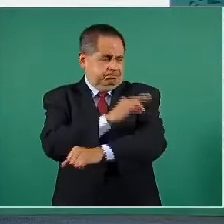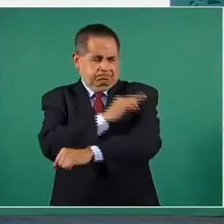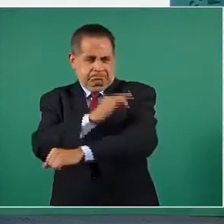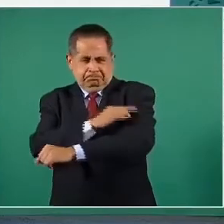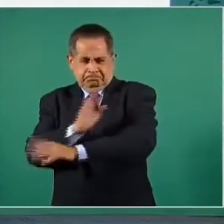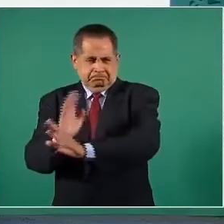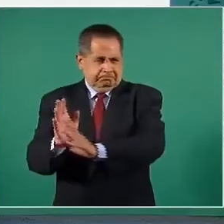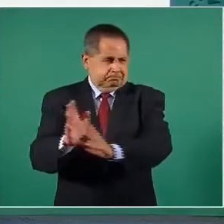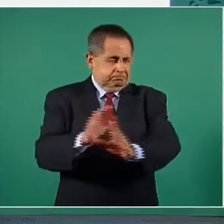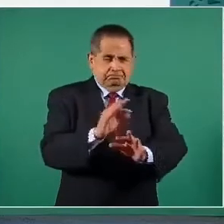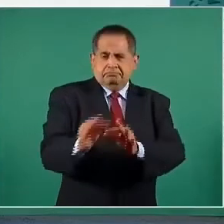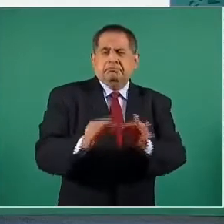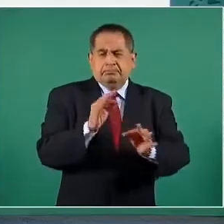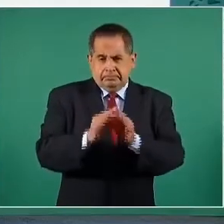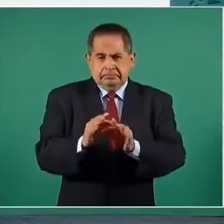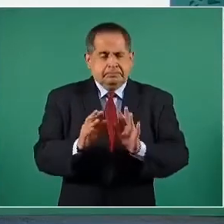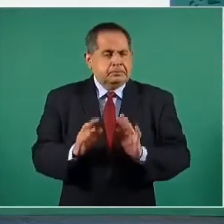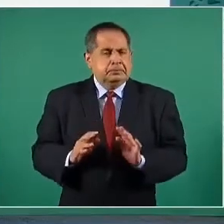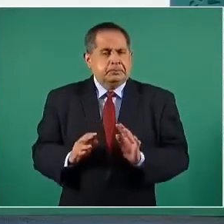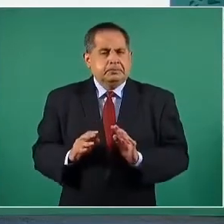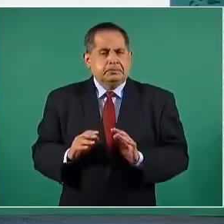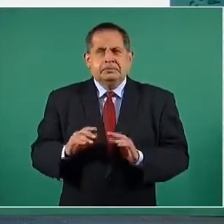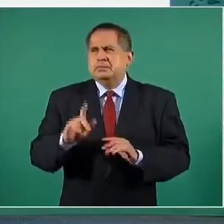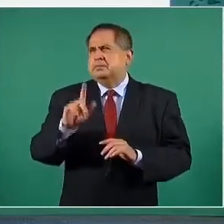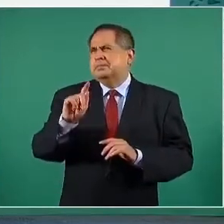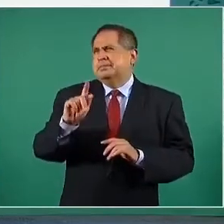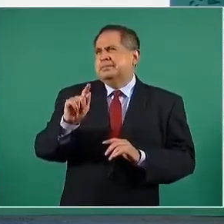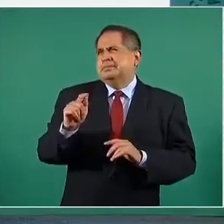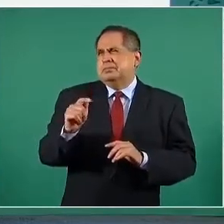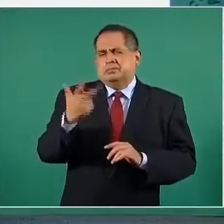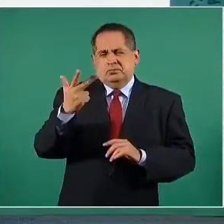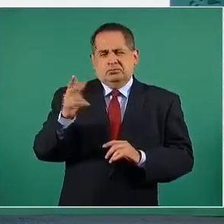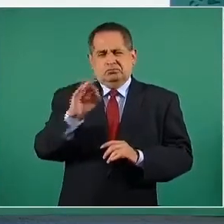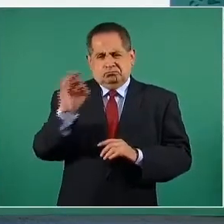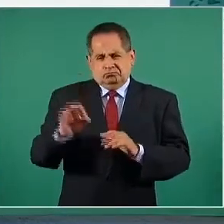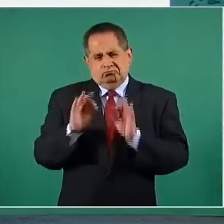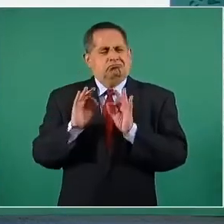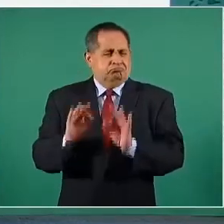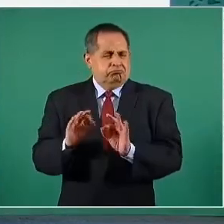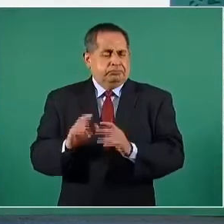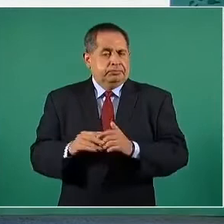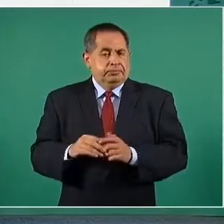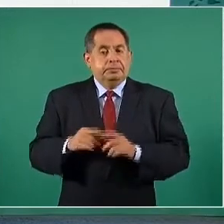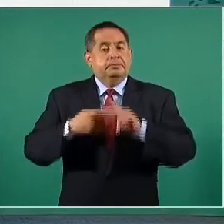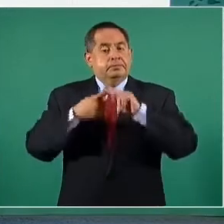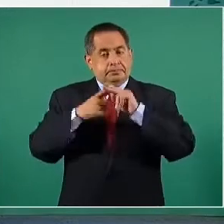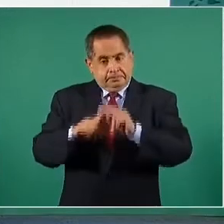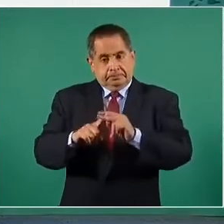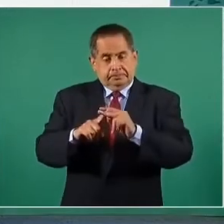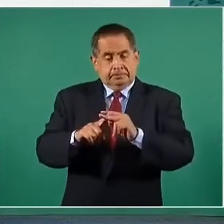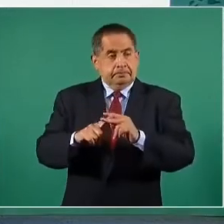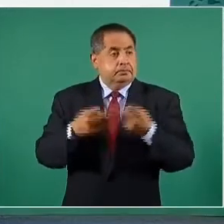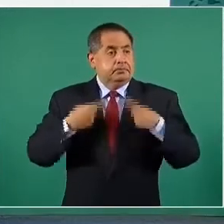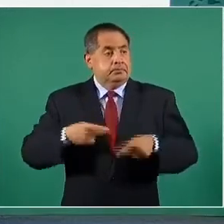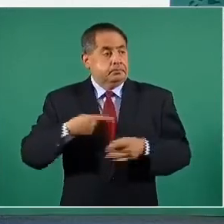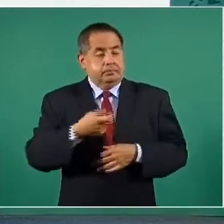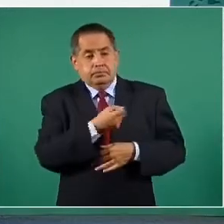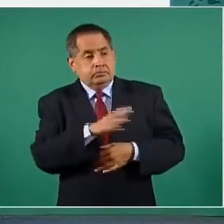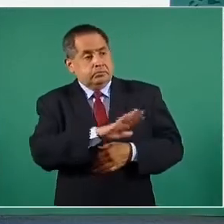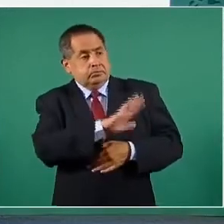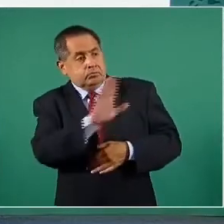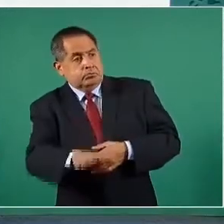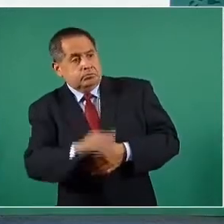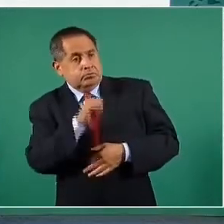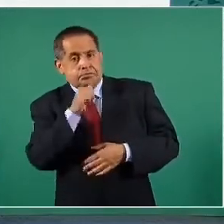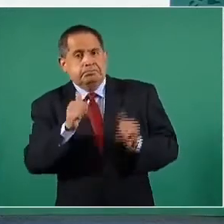Todavía llegamos posteriormente a más del 78 por ciento. Pero a partir de ahí empezó a declinar, declinar,